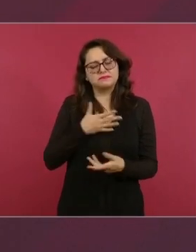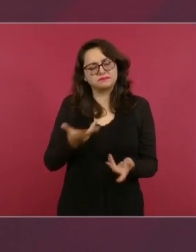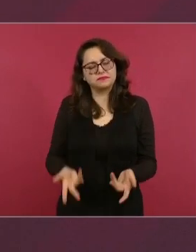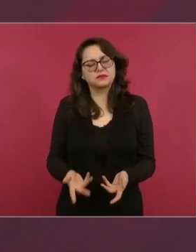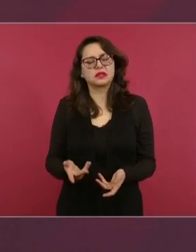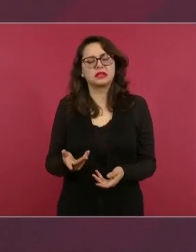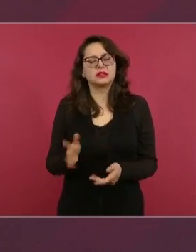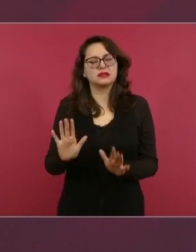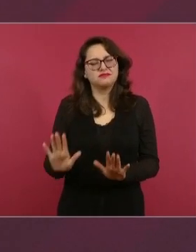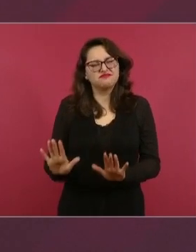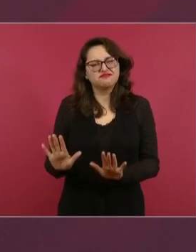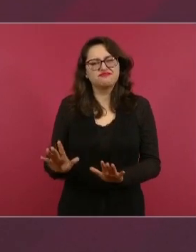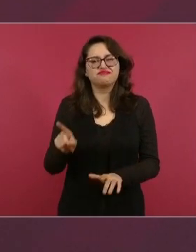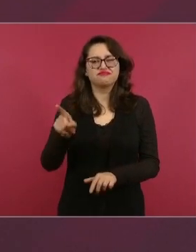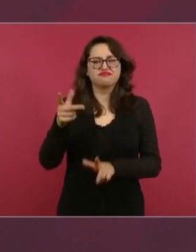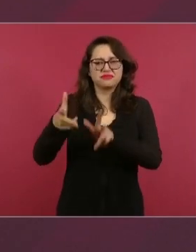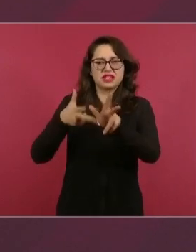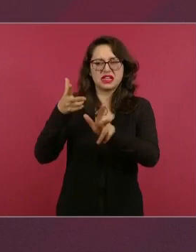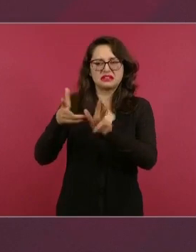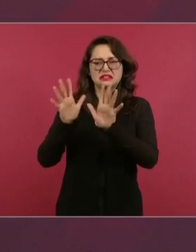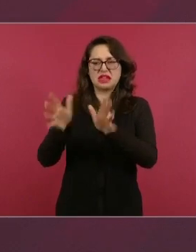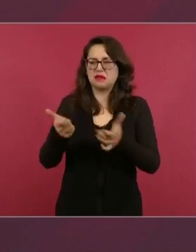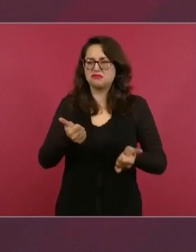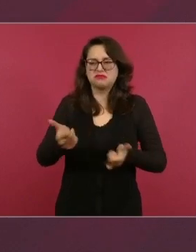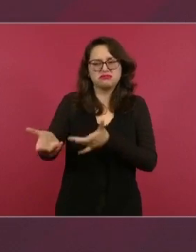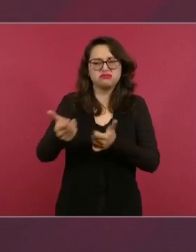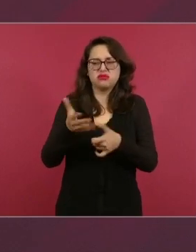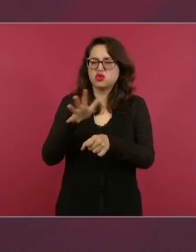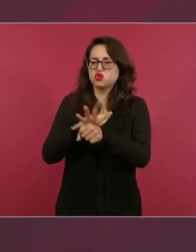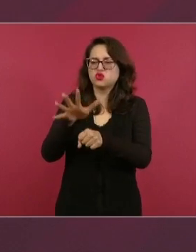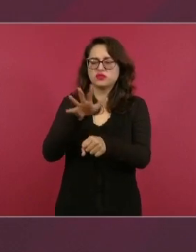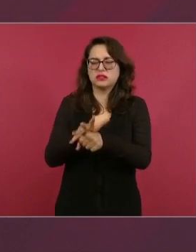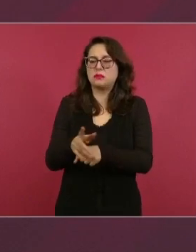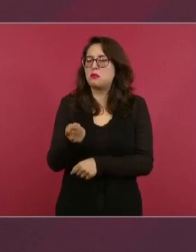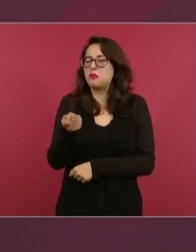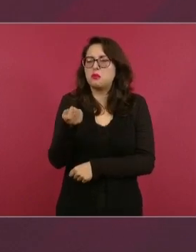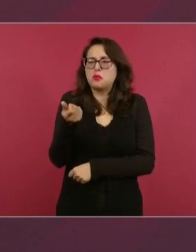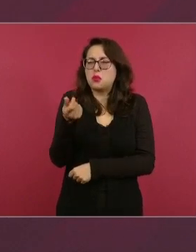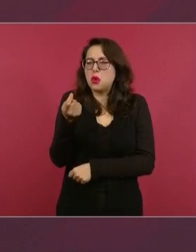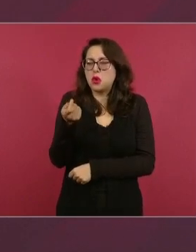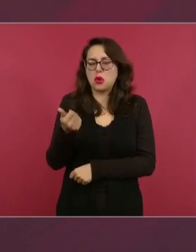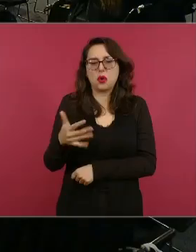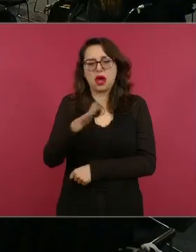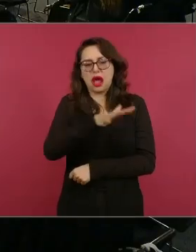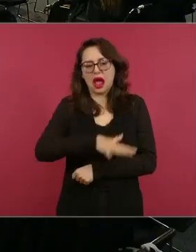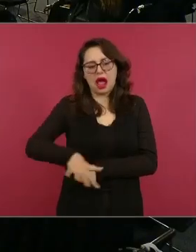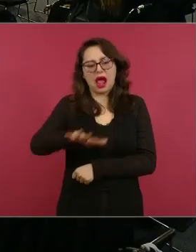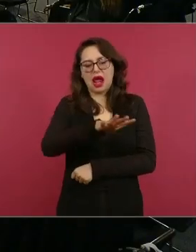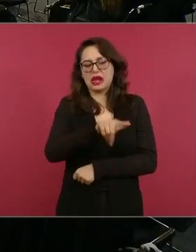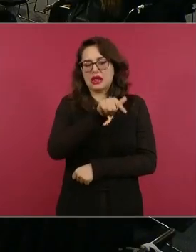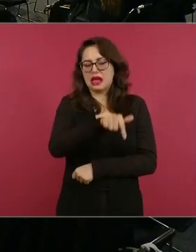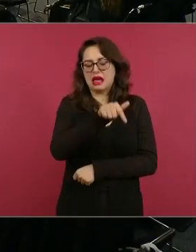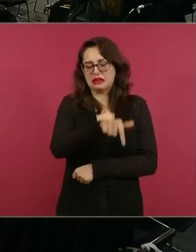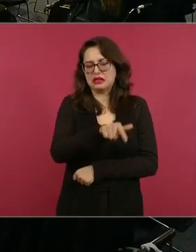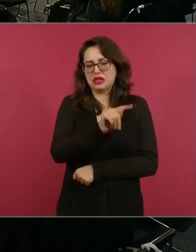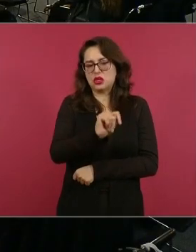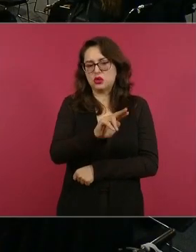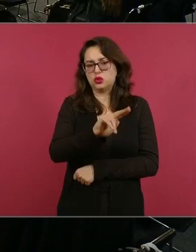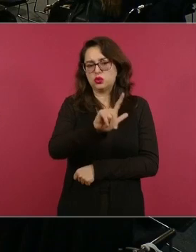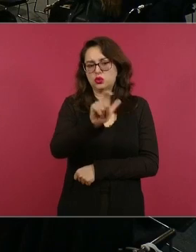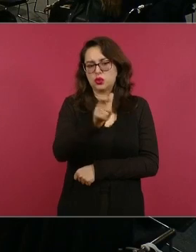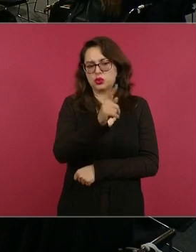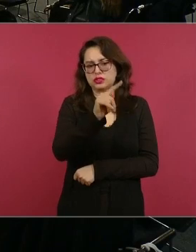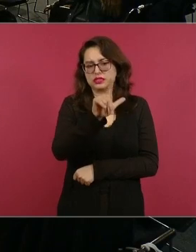y si se llevó todo el balasto de los Tuxtla hasta la península de